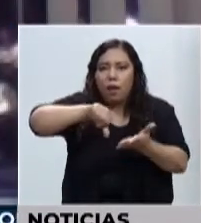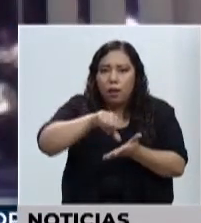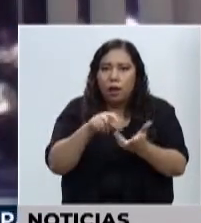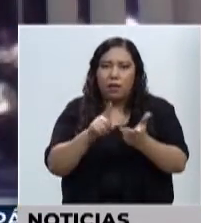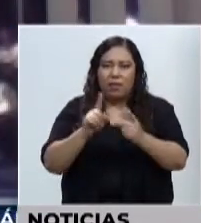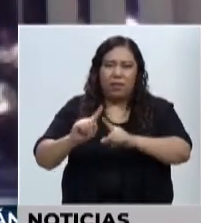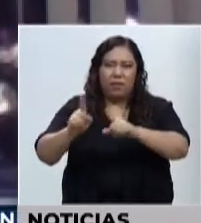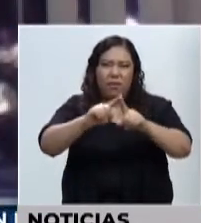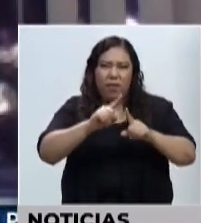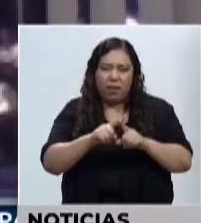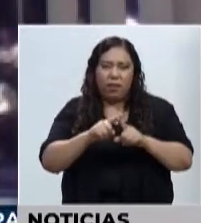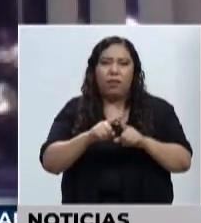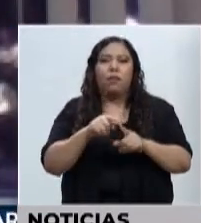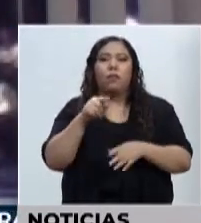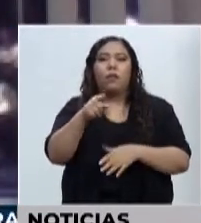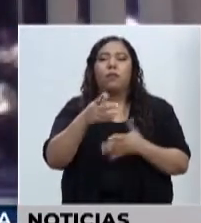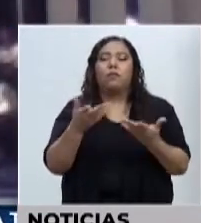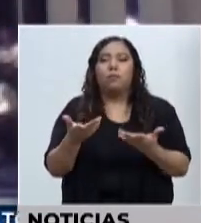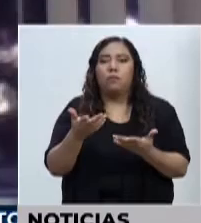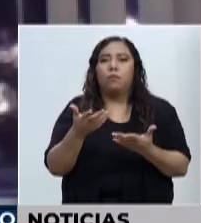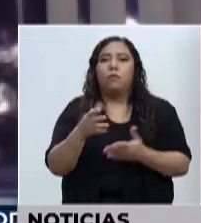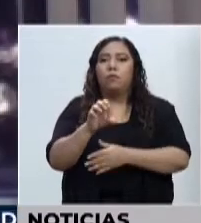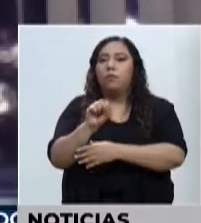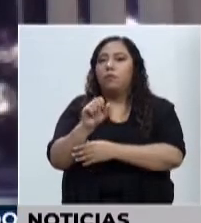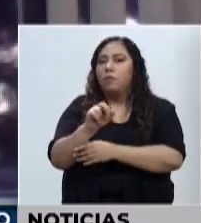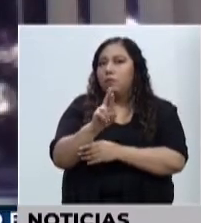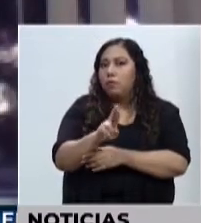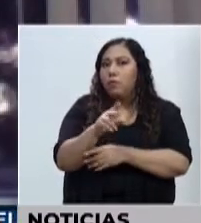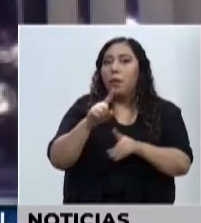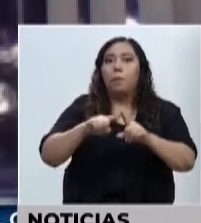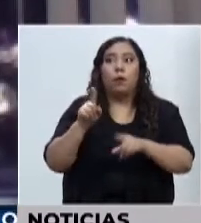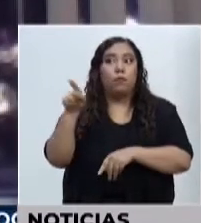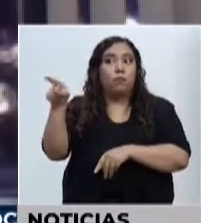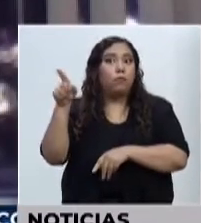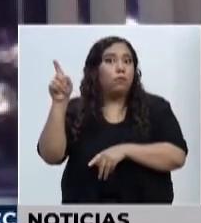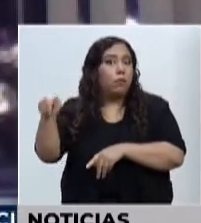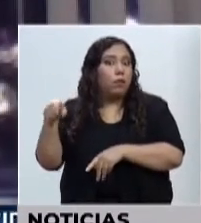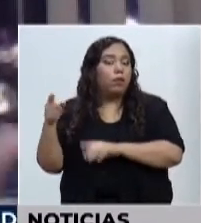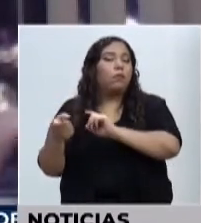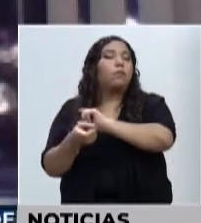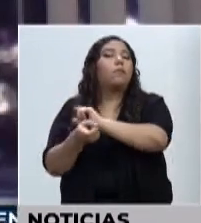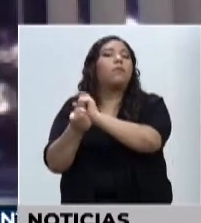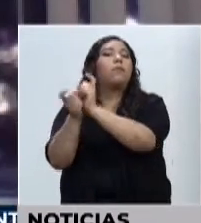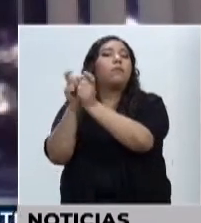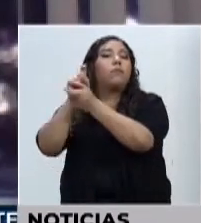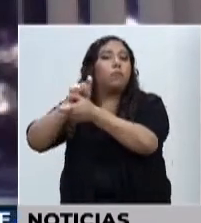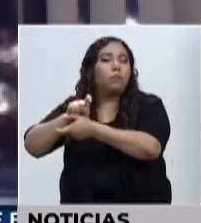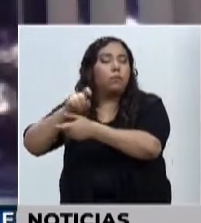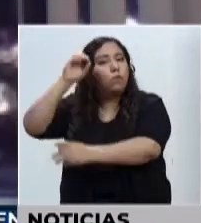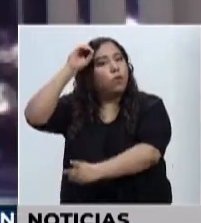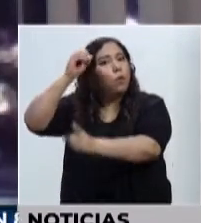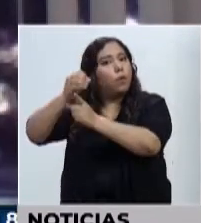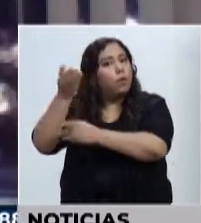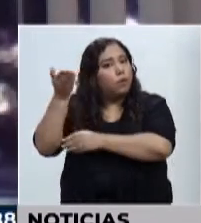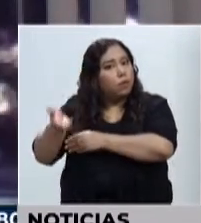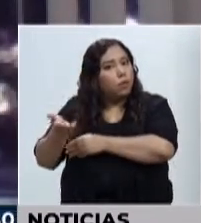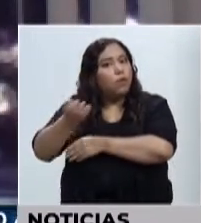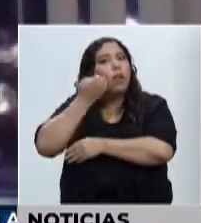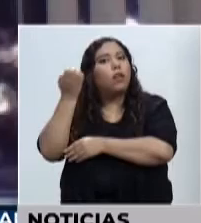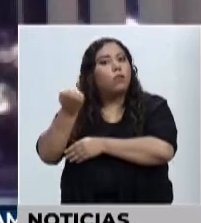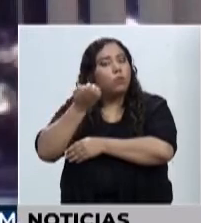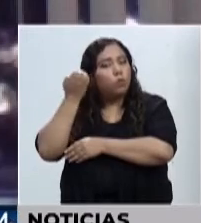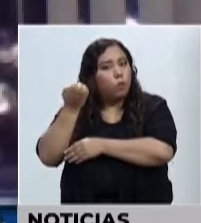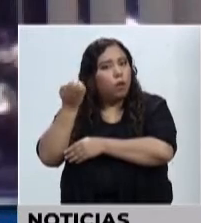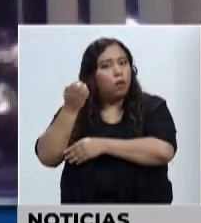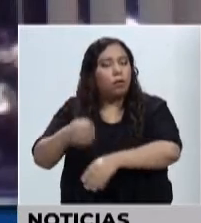través de inducir cambios en las condiciones de vida de la población. Entonces, por eso, el objetivo generante de la escuela sigue siendo también mejorar